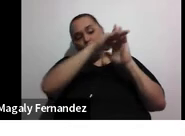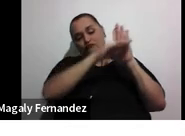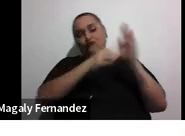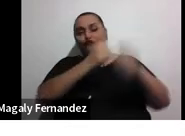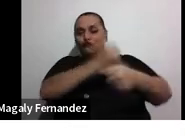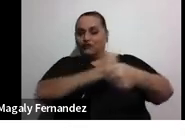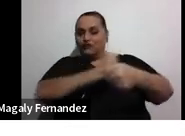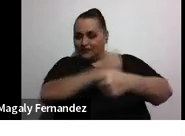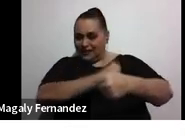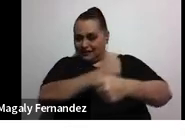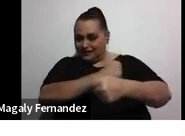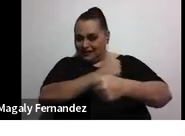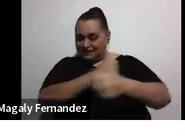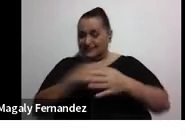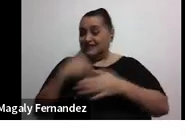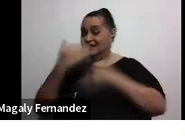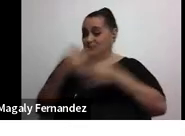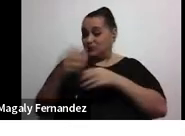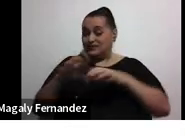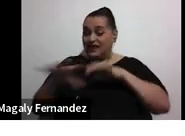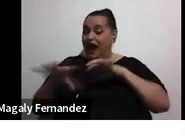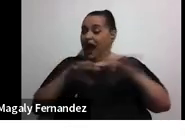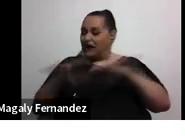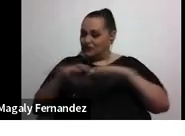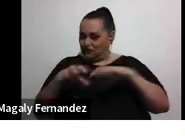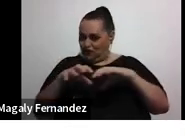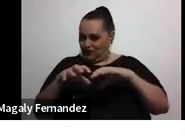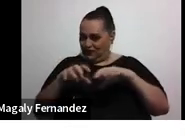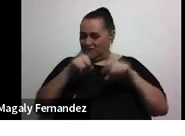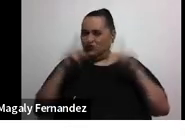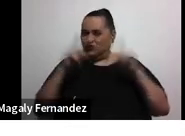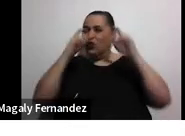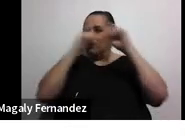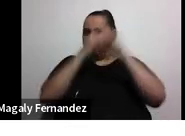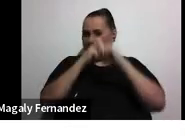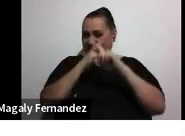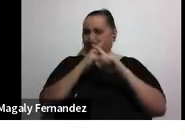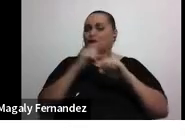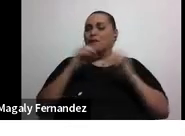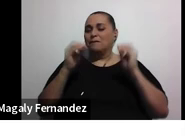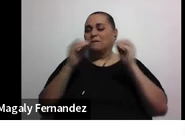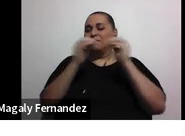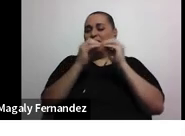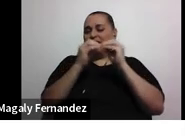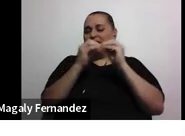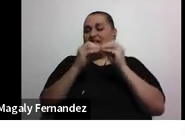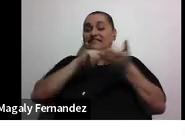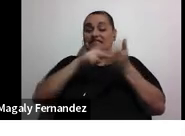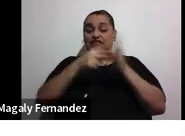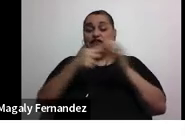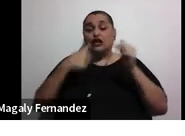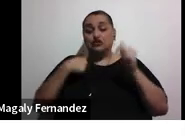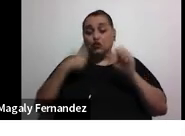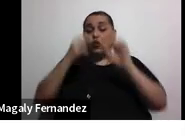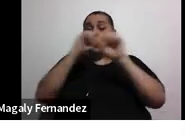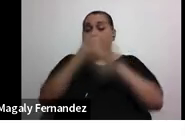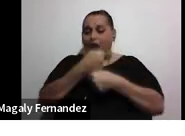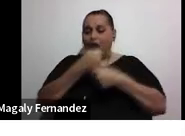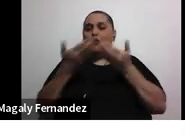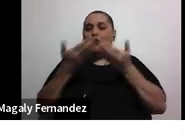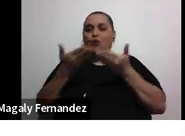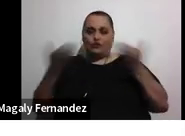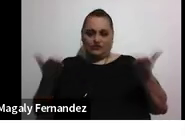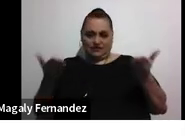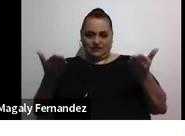después viene la acción que este es el más complejo de todos la acción significa estoy haciendo cosas estoy haciendo cosas